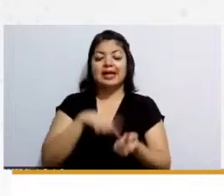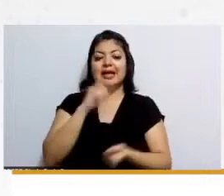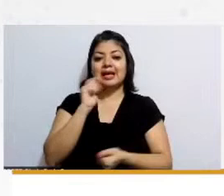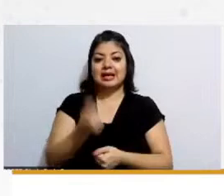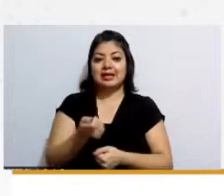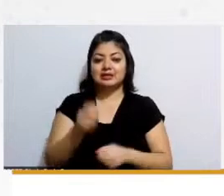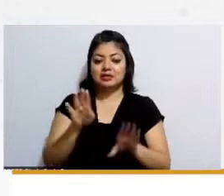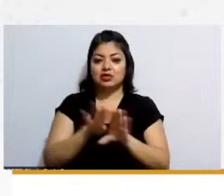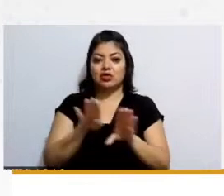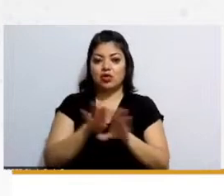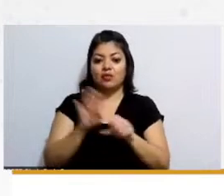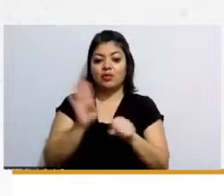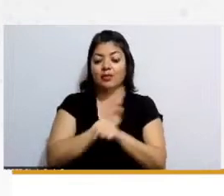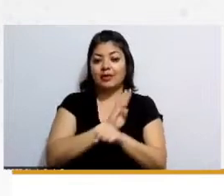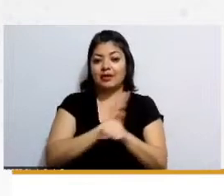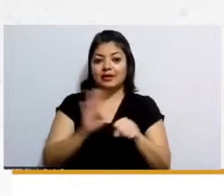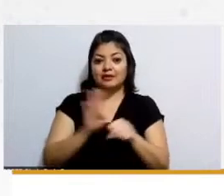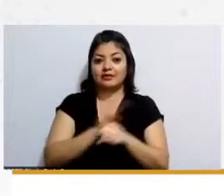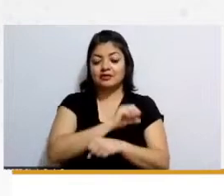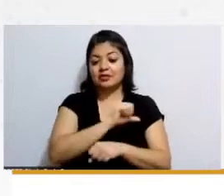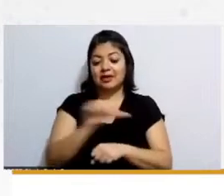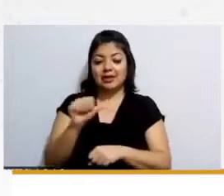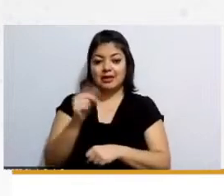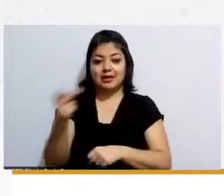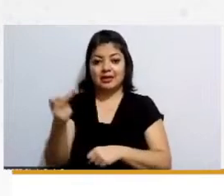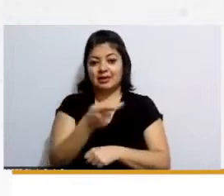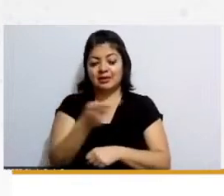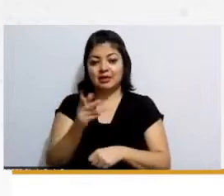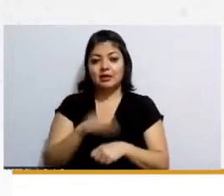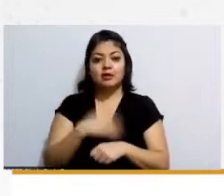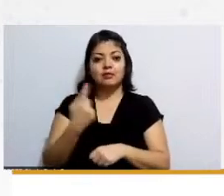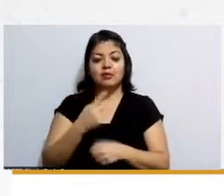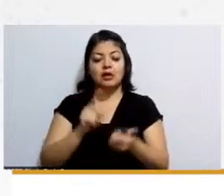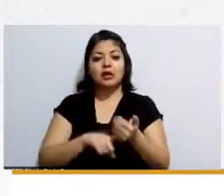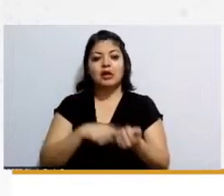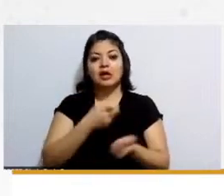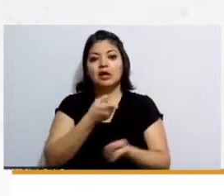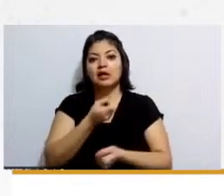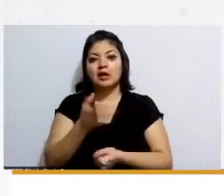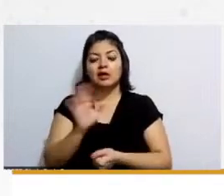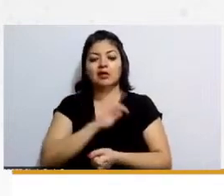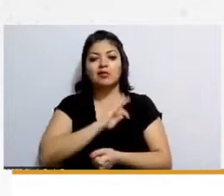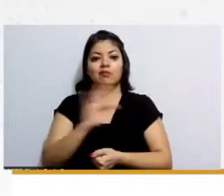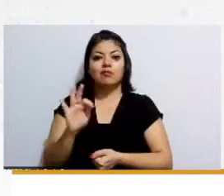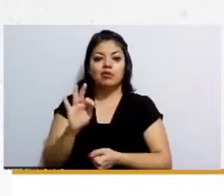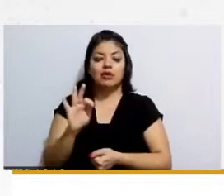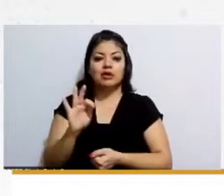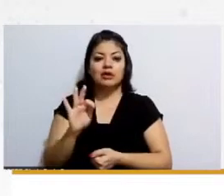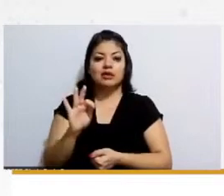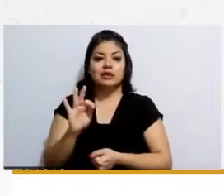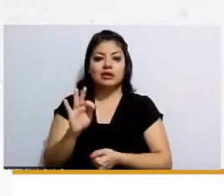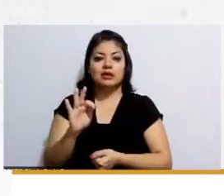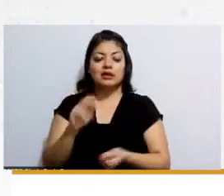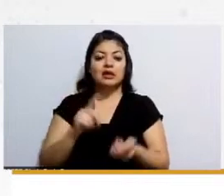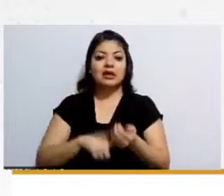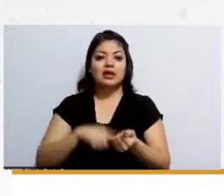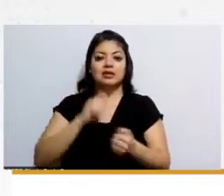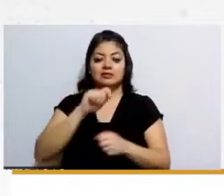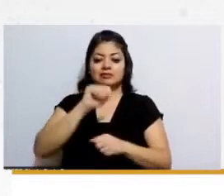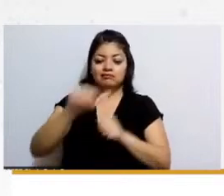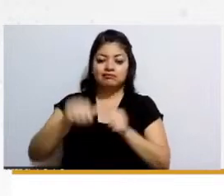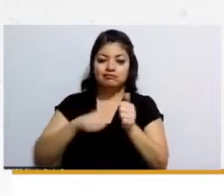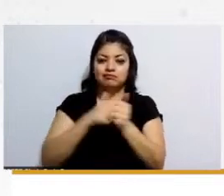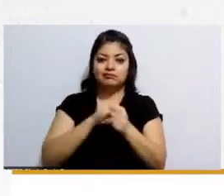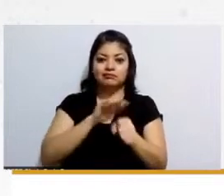beneficiado con los dos padres porque en algún momento uno puede perder el trabajo y queda respaldado con su otro